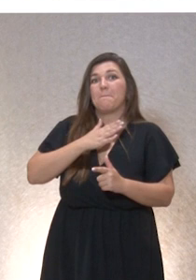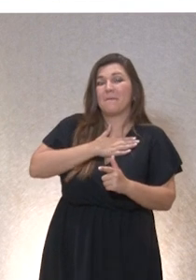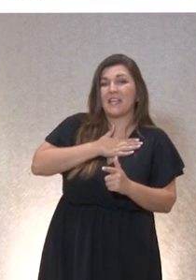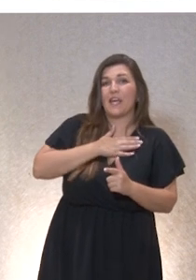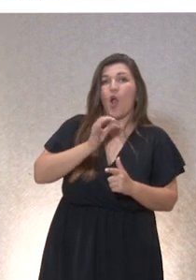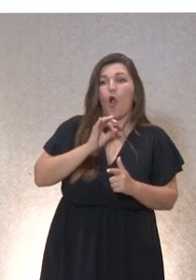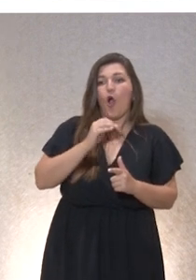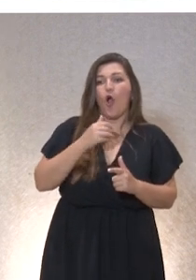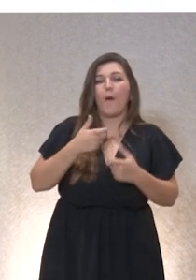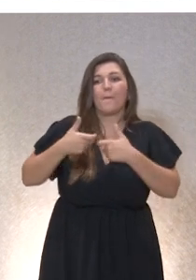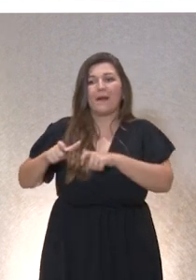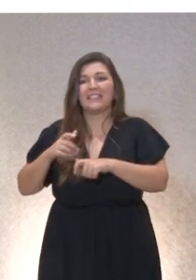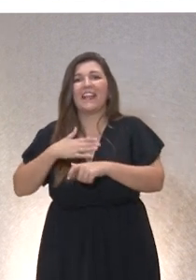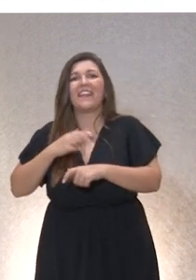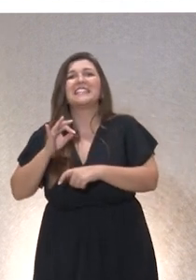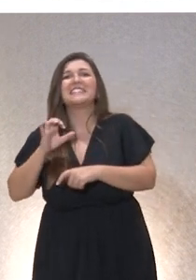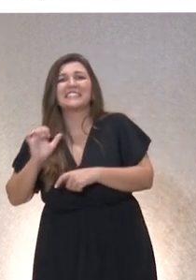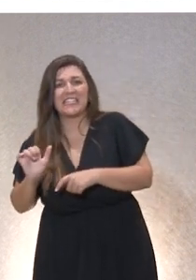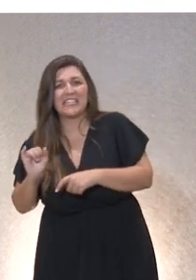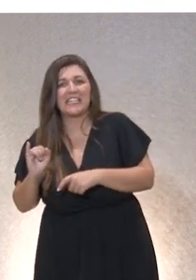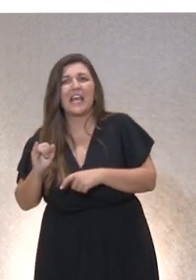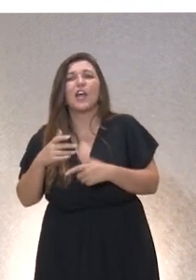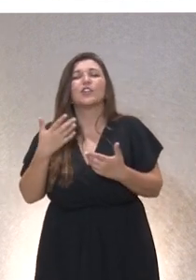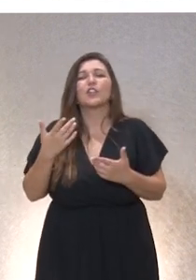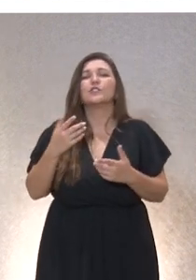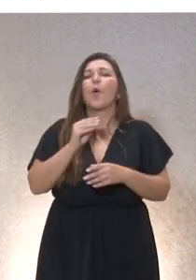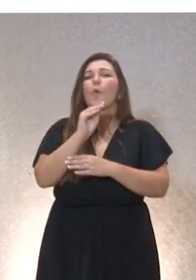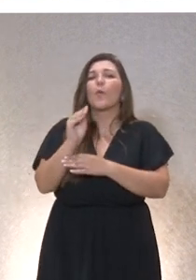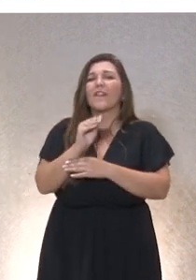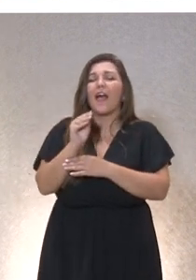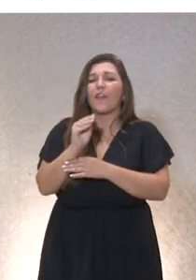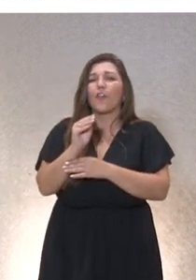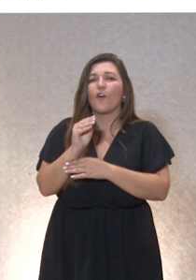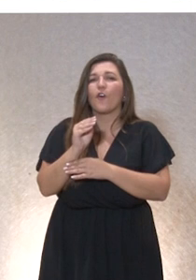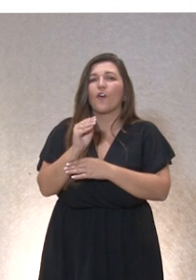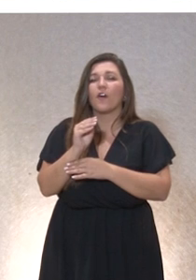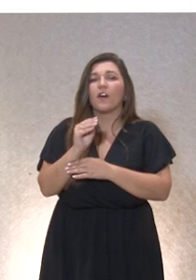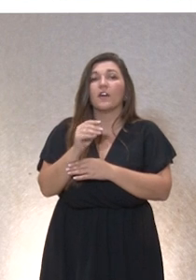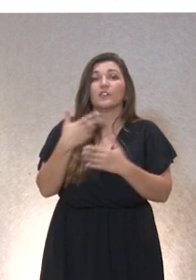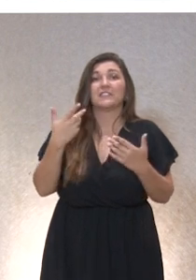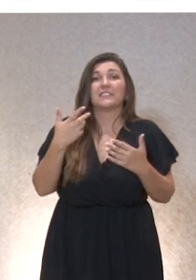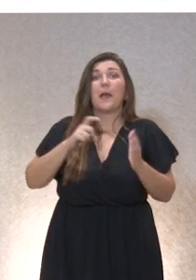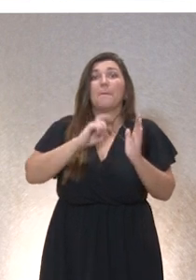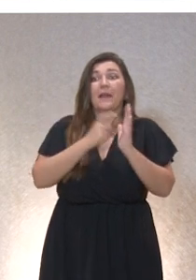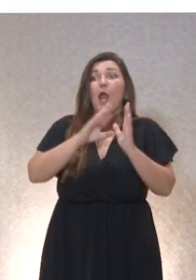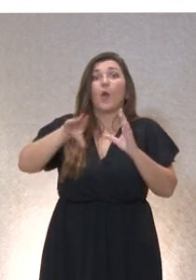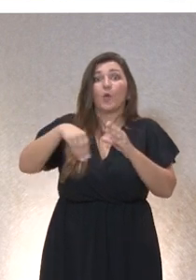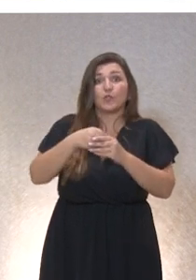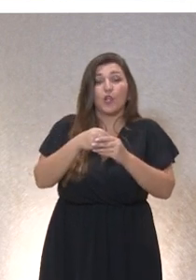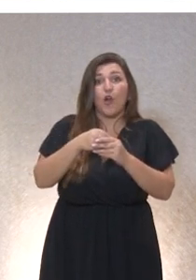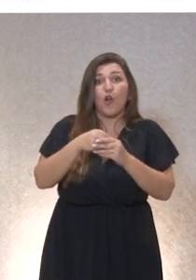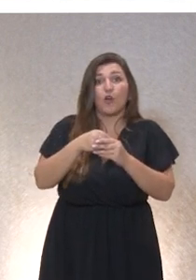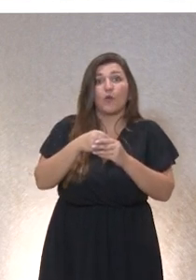central en lo que yo planteo como cuidado generativo. Habrá plena inclusión cuando el tipo de cuidado